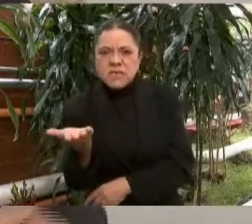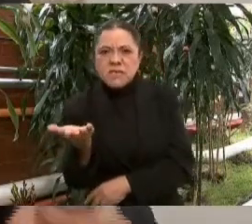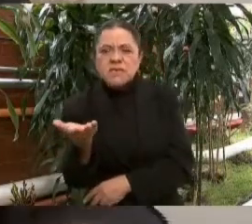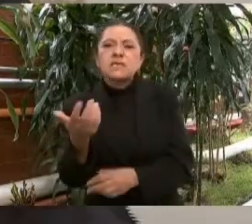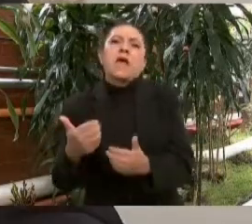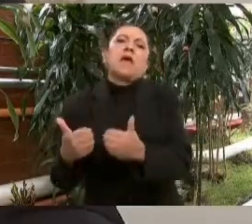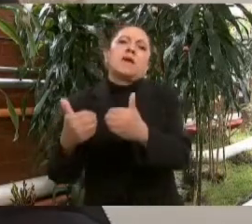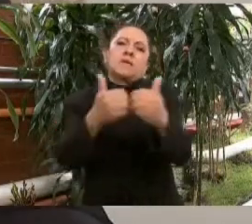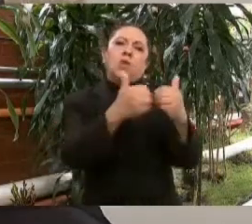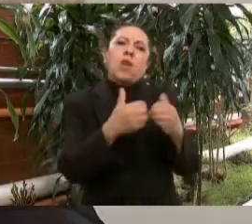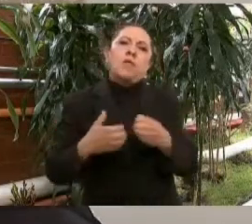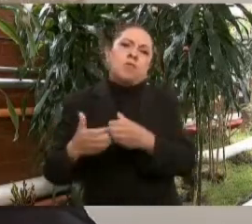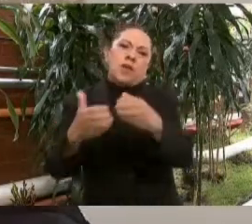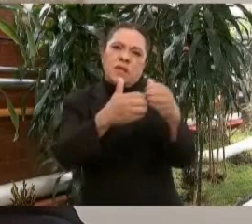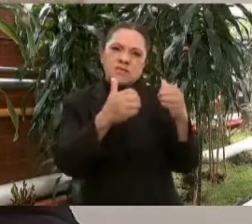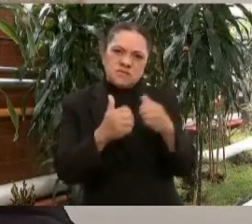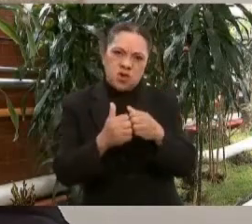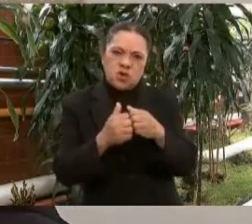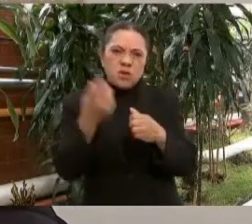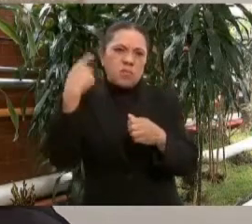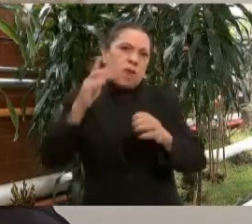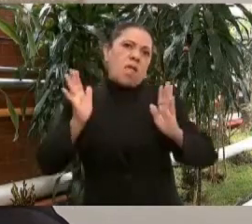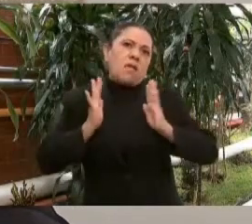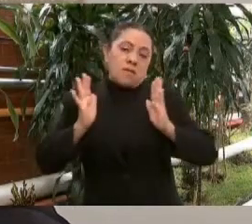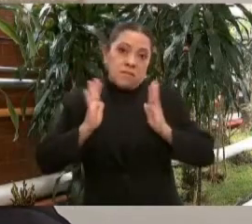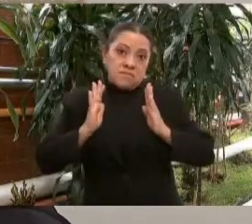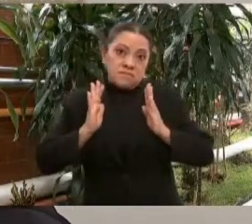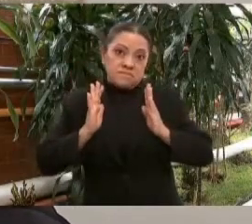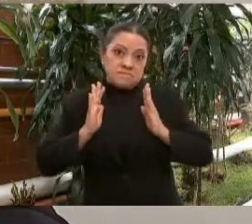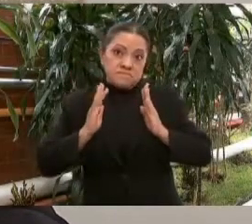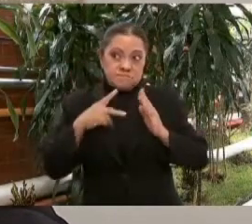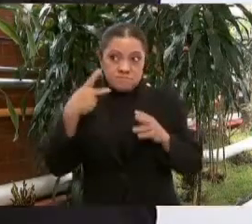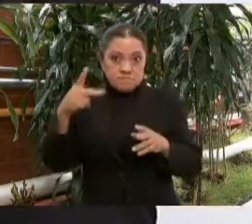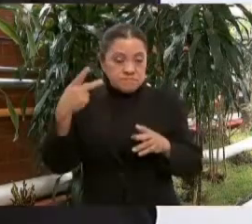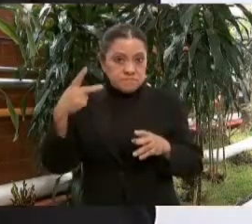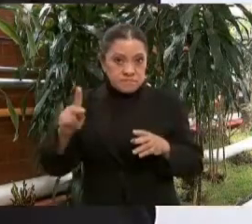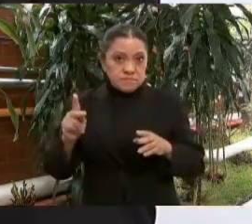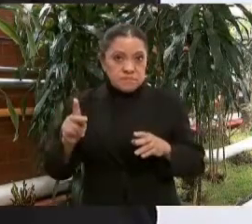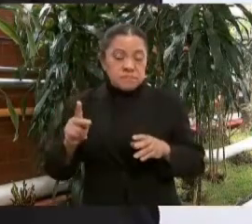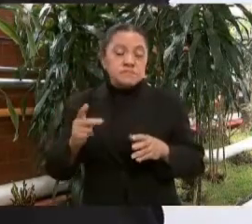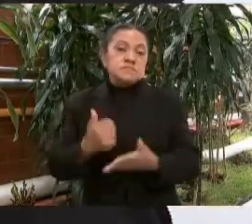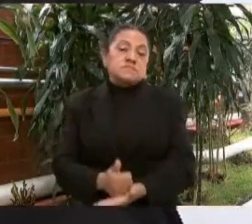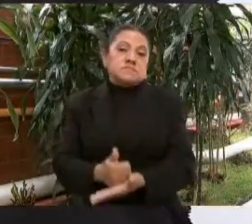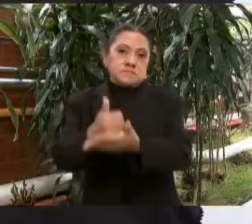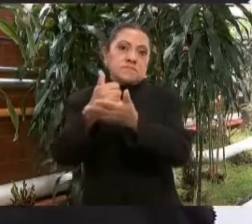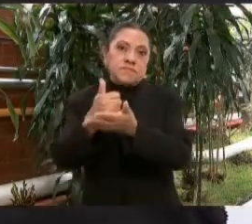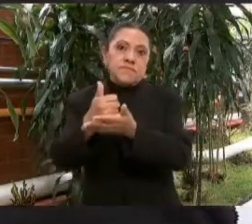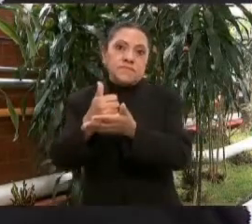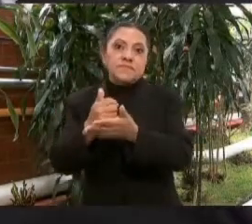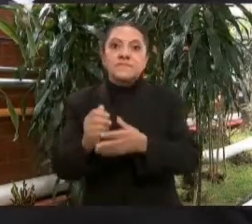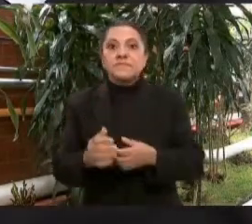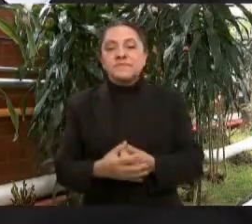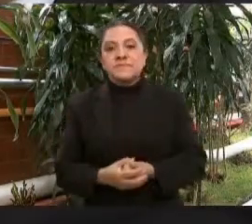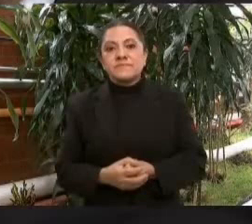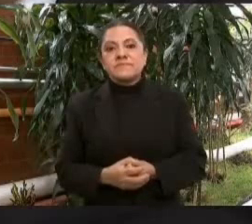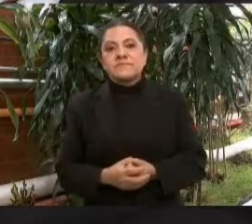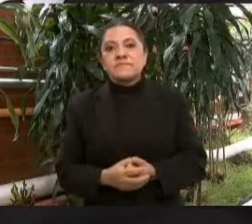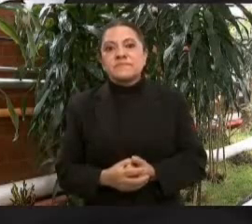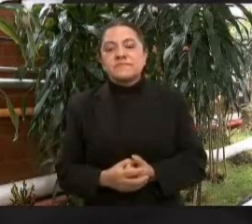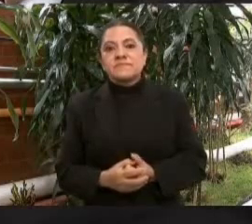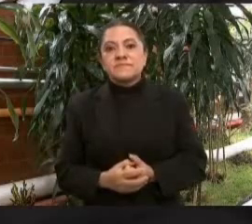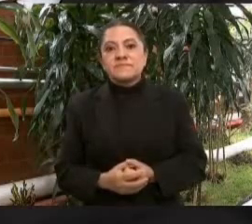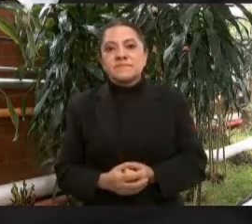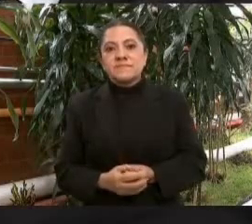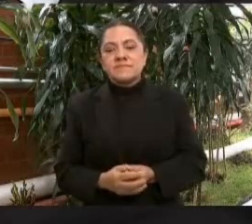la colaboración de las fuerzas armadas, que no